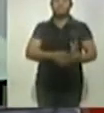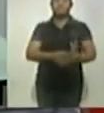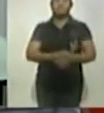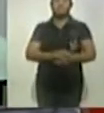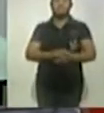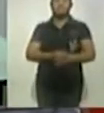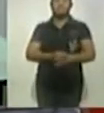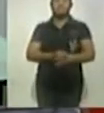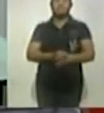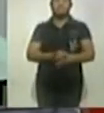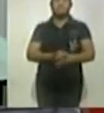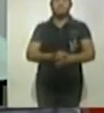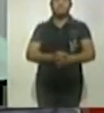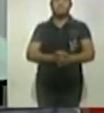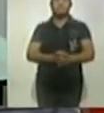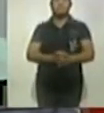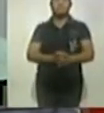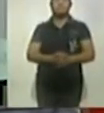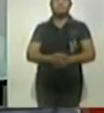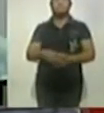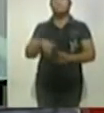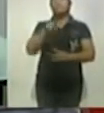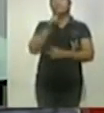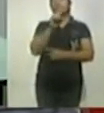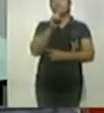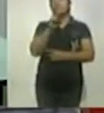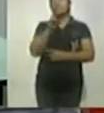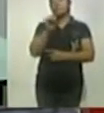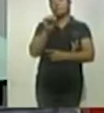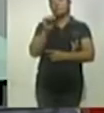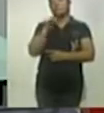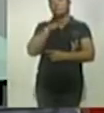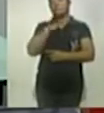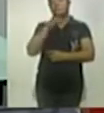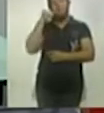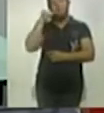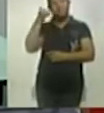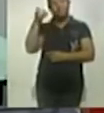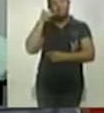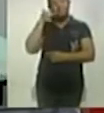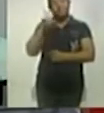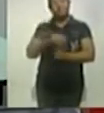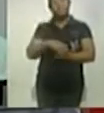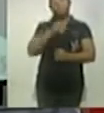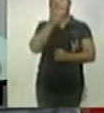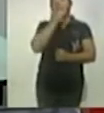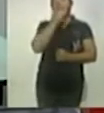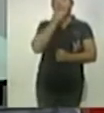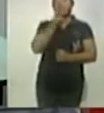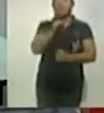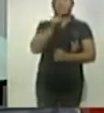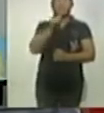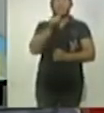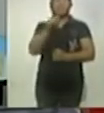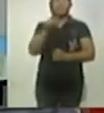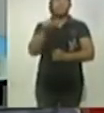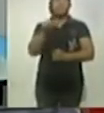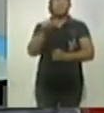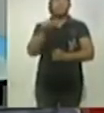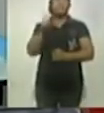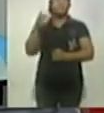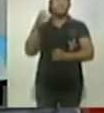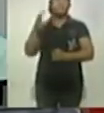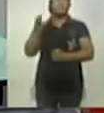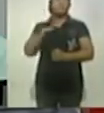Y Lorena Temoltsin también la tenemos en la vía telefónica, perdón, Altagracia Corona se encuentra en la vía telefónica, ella se